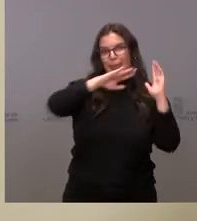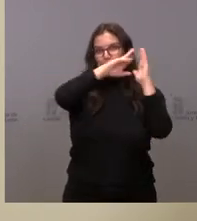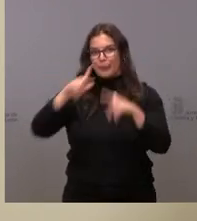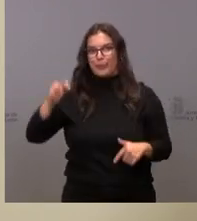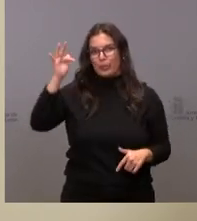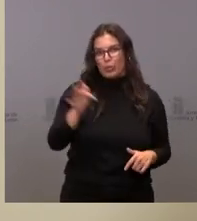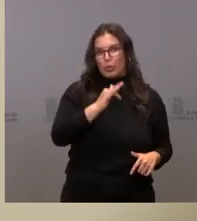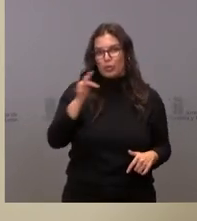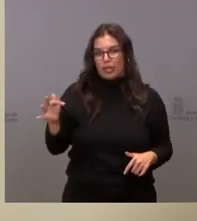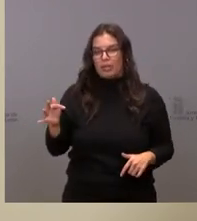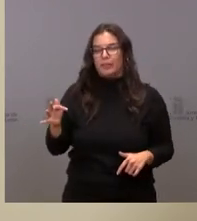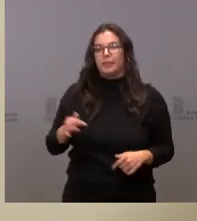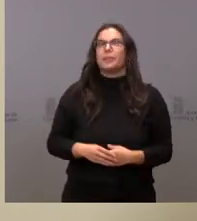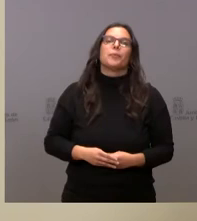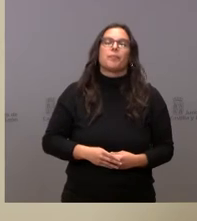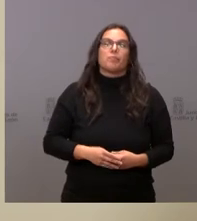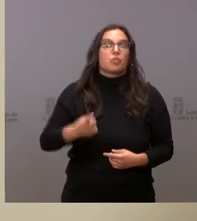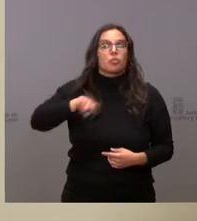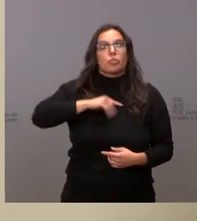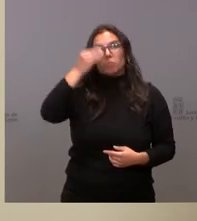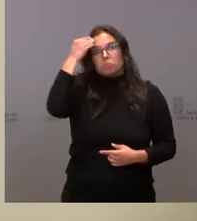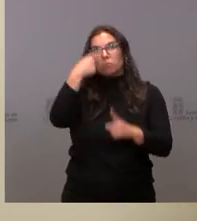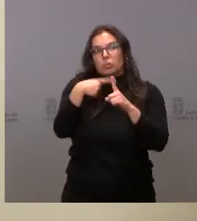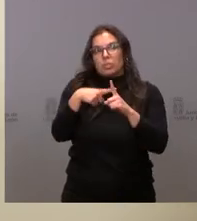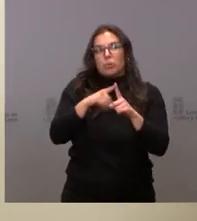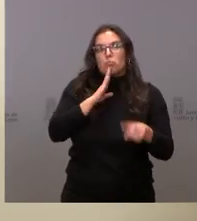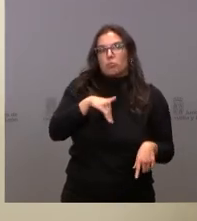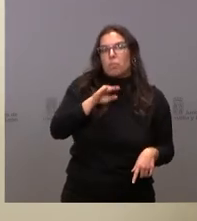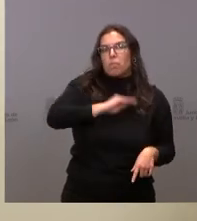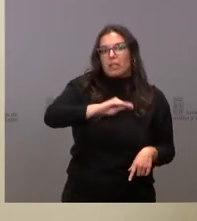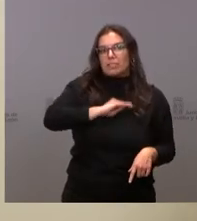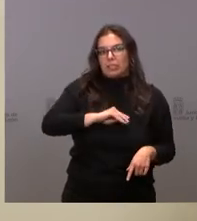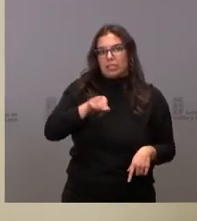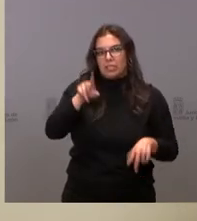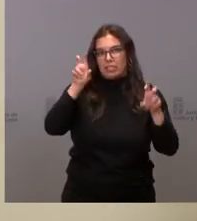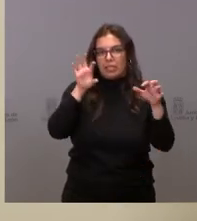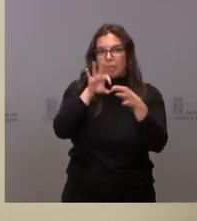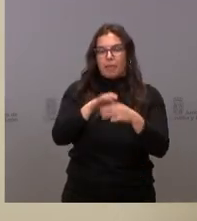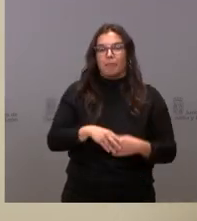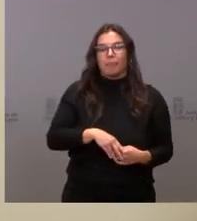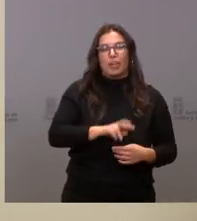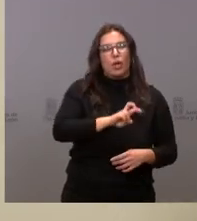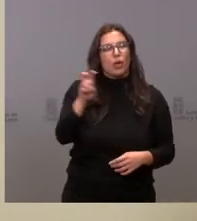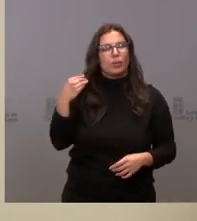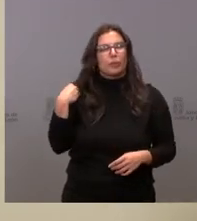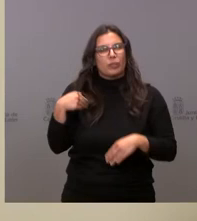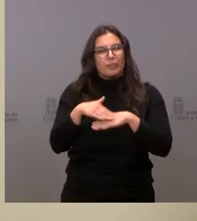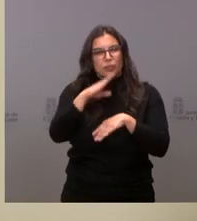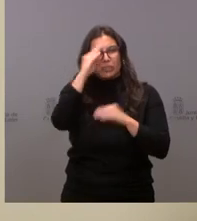también razonablemente optimistas a ese respecto. Respecto a la otra pregunta, perdone.